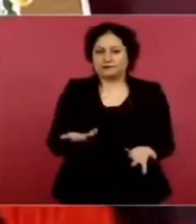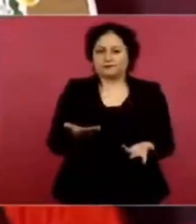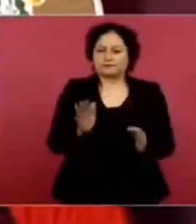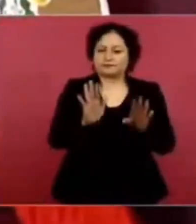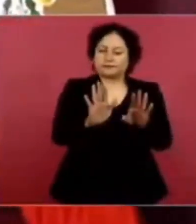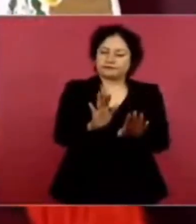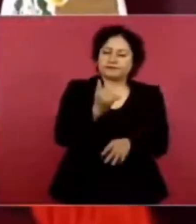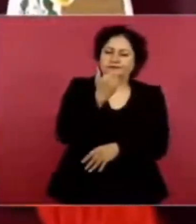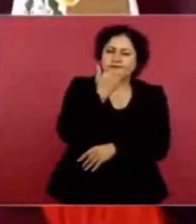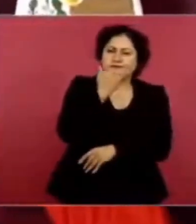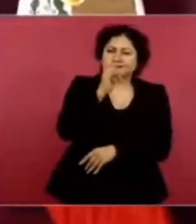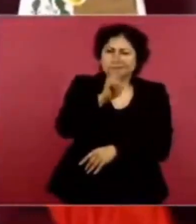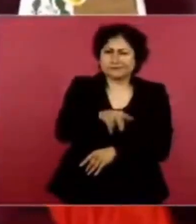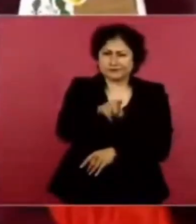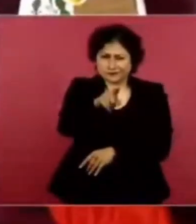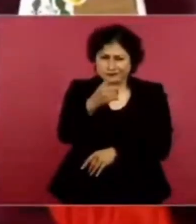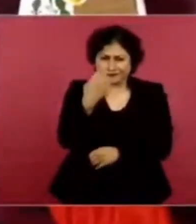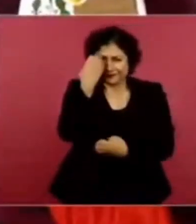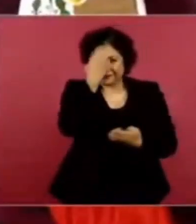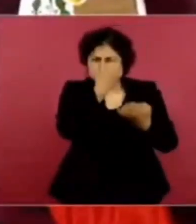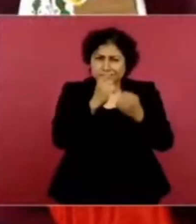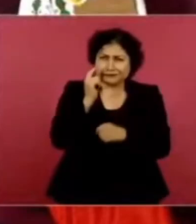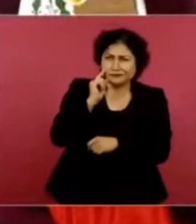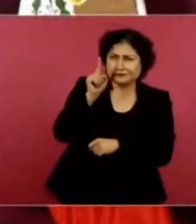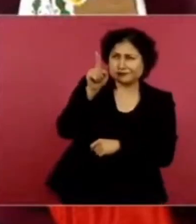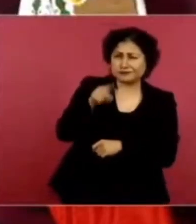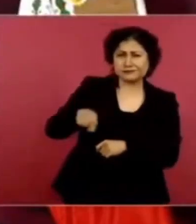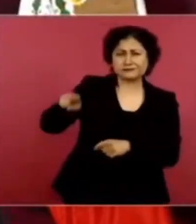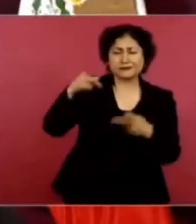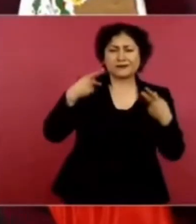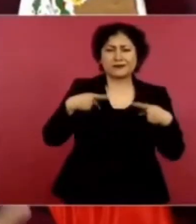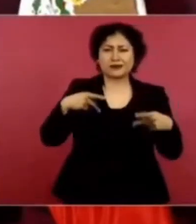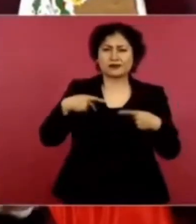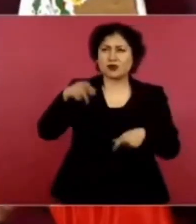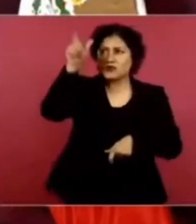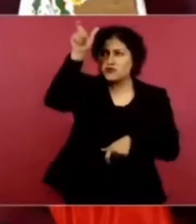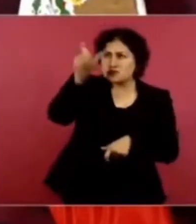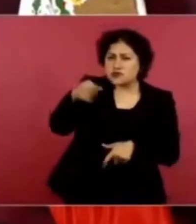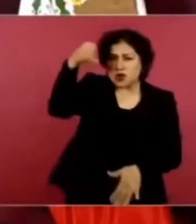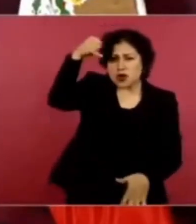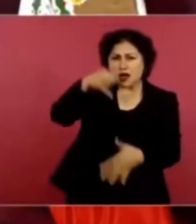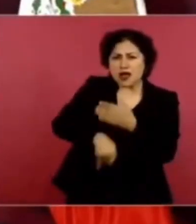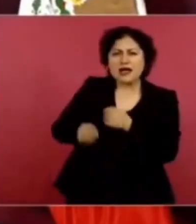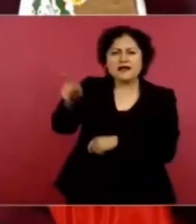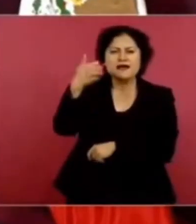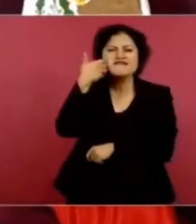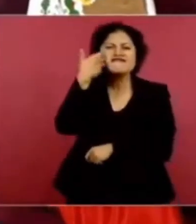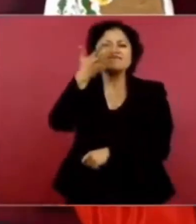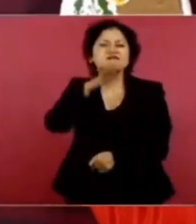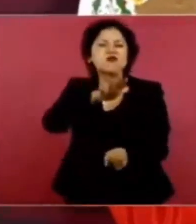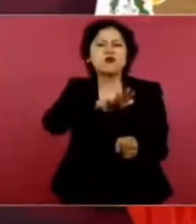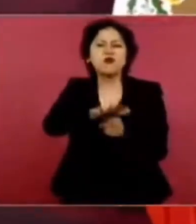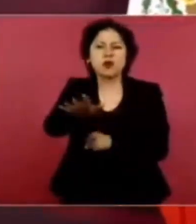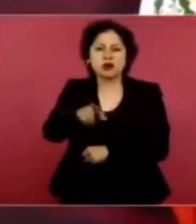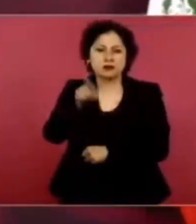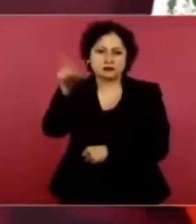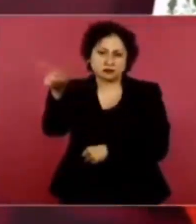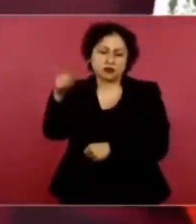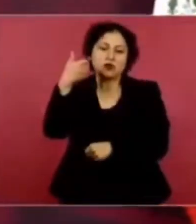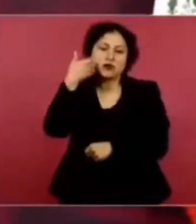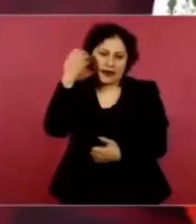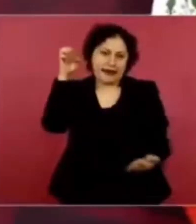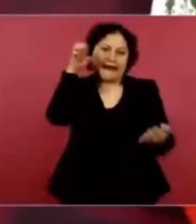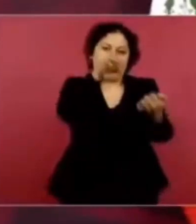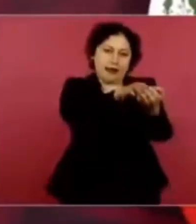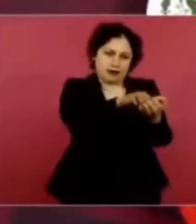coraje, ¿no? Quieren que nos vaya mal y que haya muchísimos muertos. Yo no quiero, porque